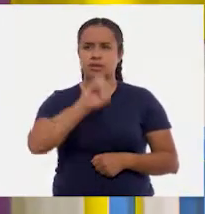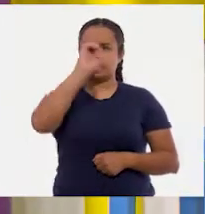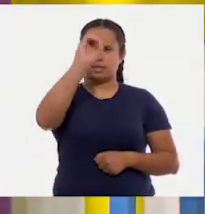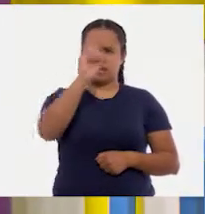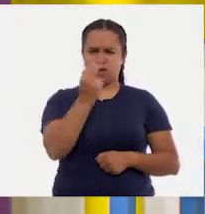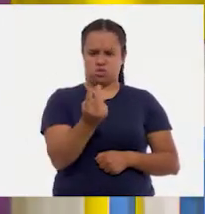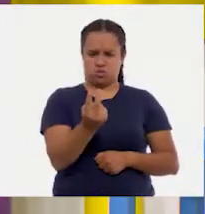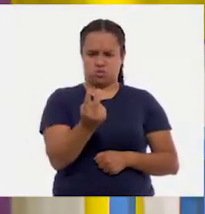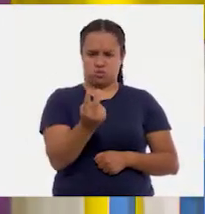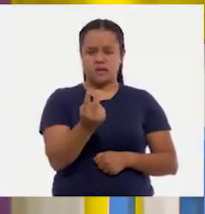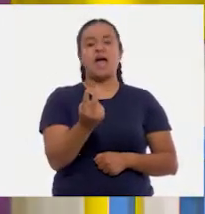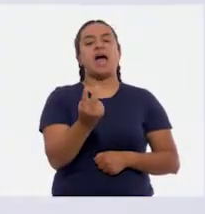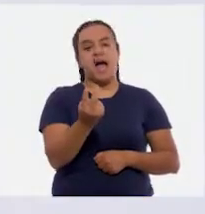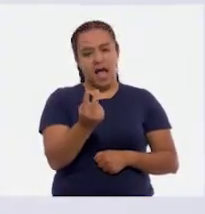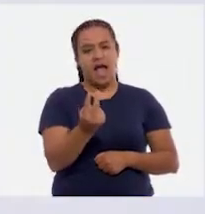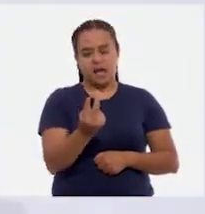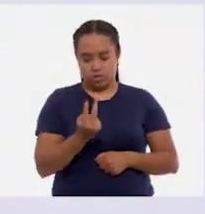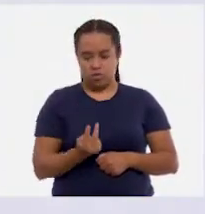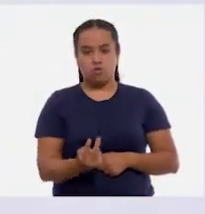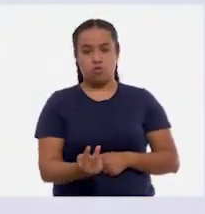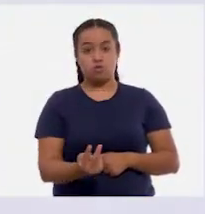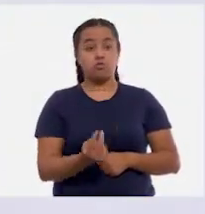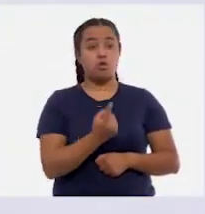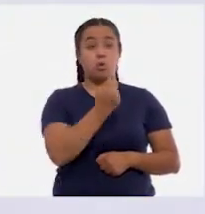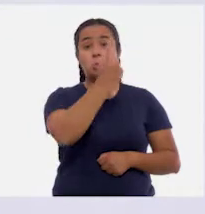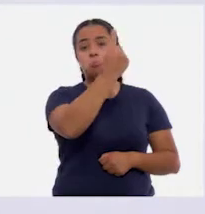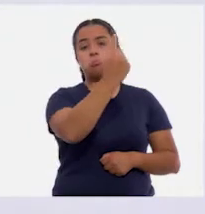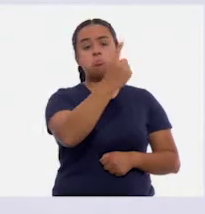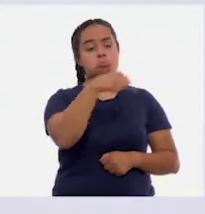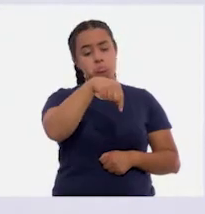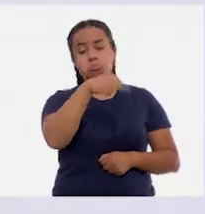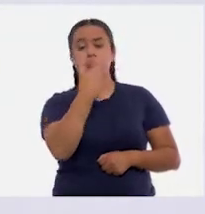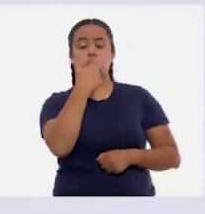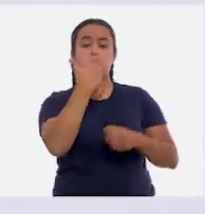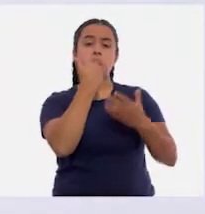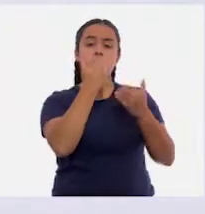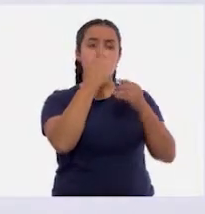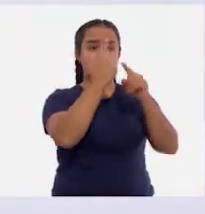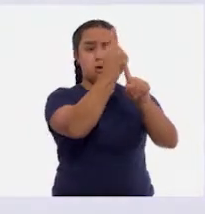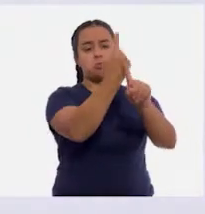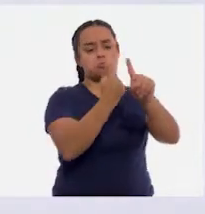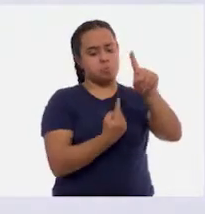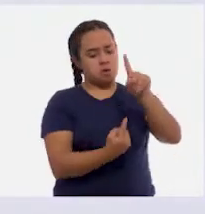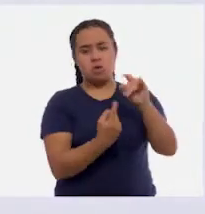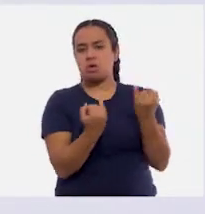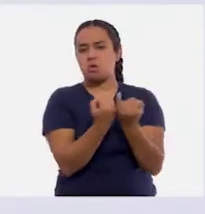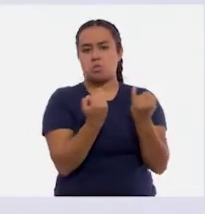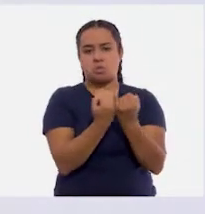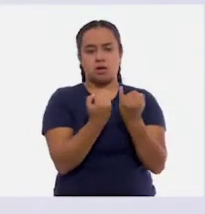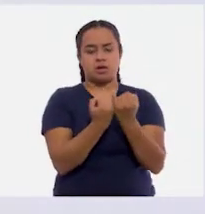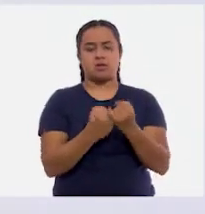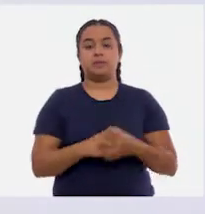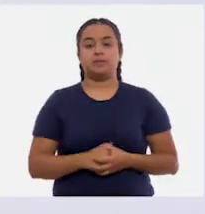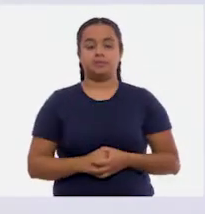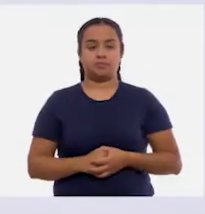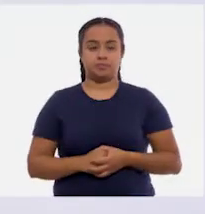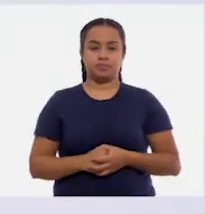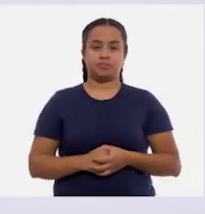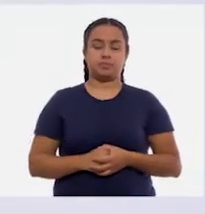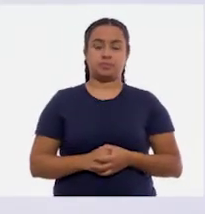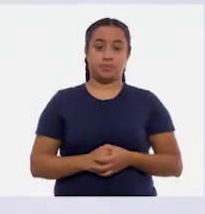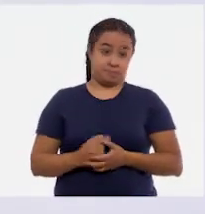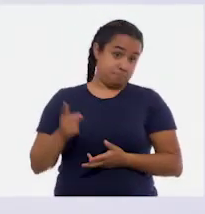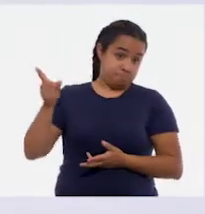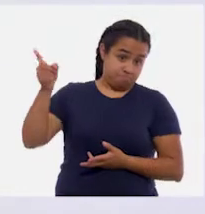el dos, pues sí tenemos dos. Y el uno, como no tiene a nadie, baja solito. Muy bien, entonces queda de esta